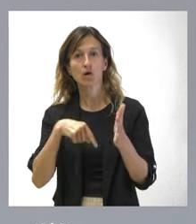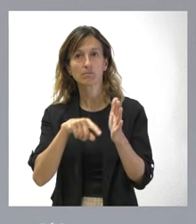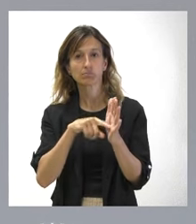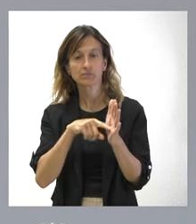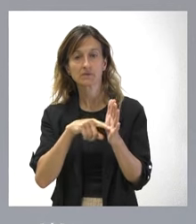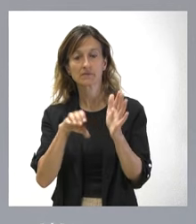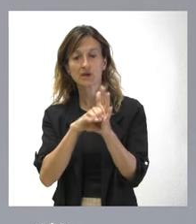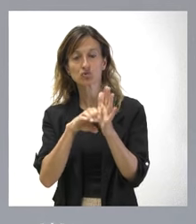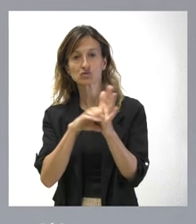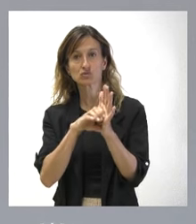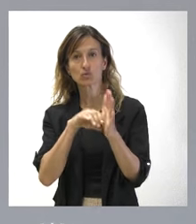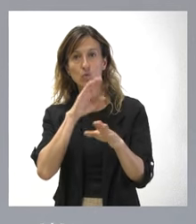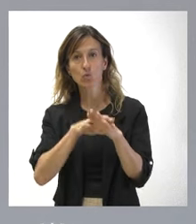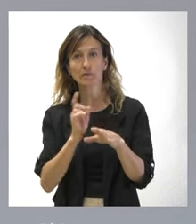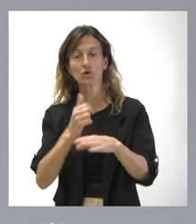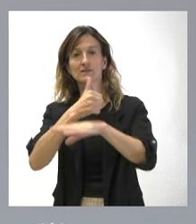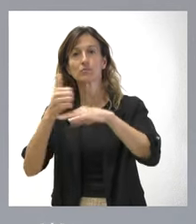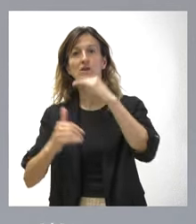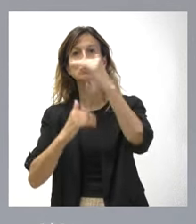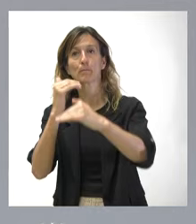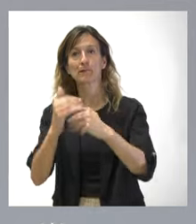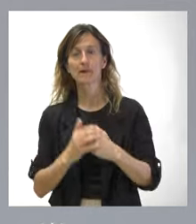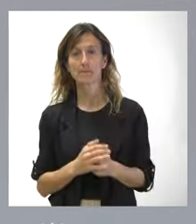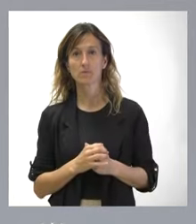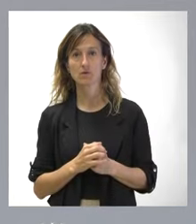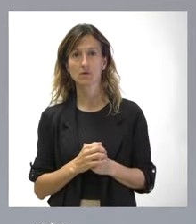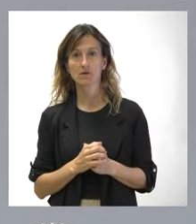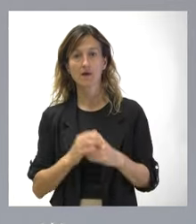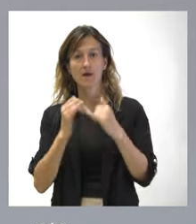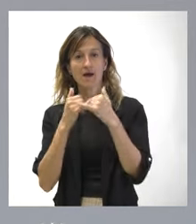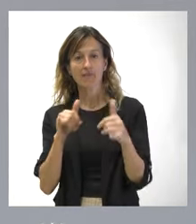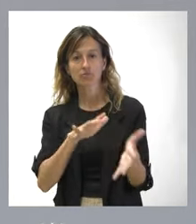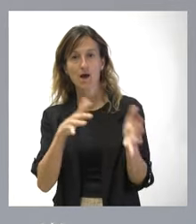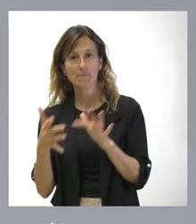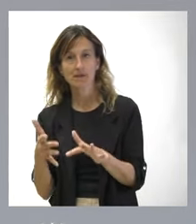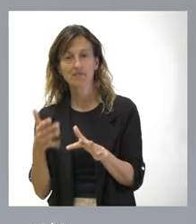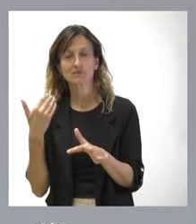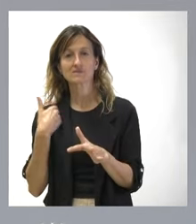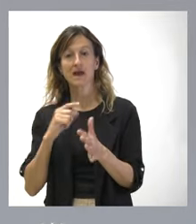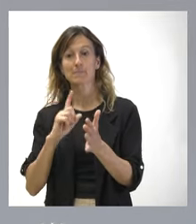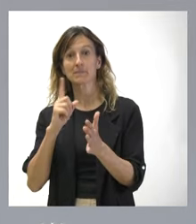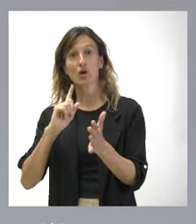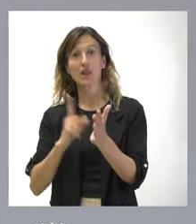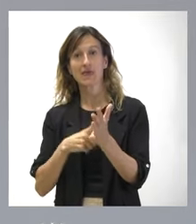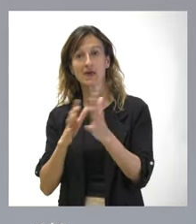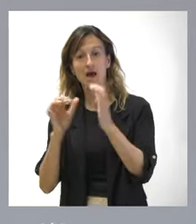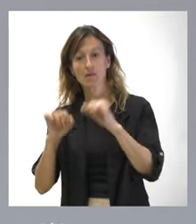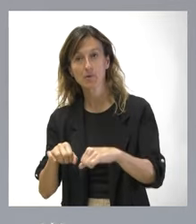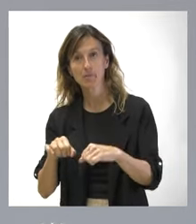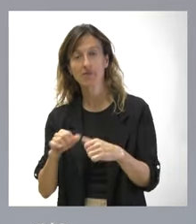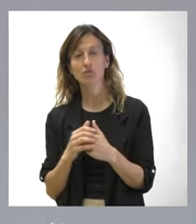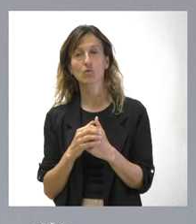inconstitucionalidad del Tribunal Supremo en un acto de aplicación ya aprobada la ley concreta que le